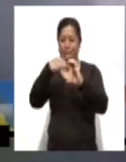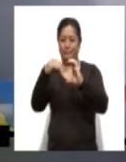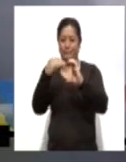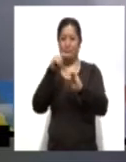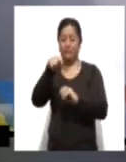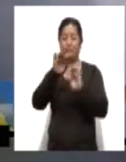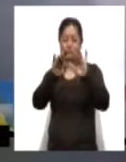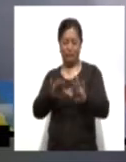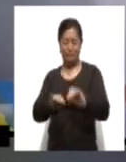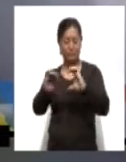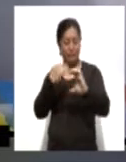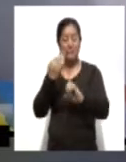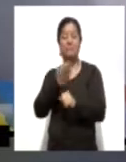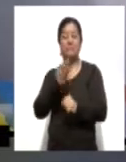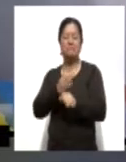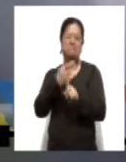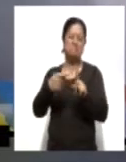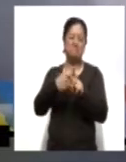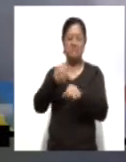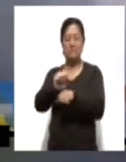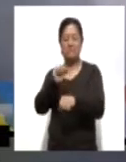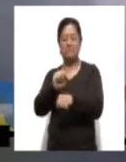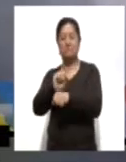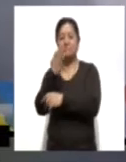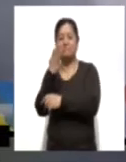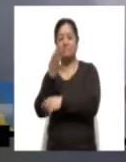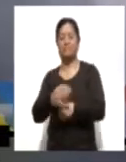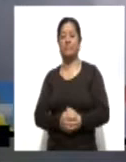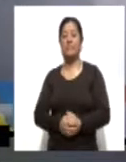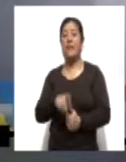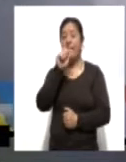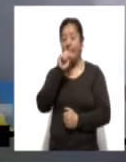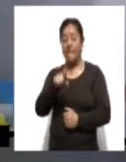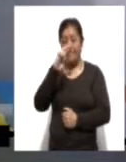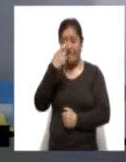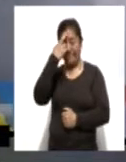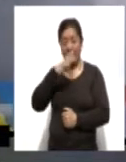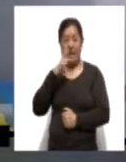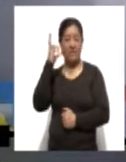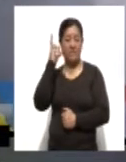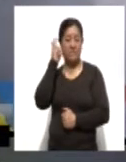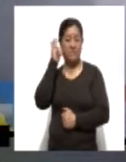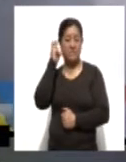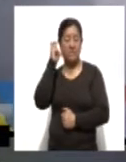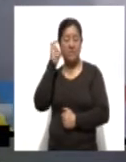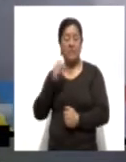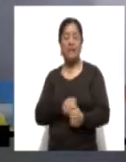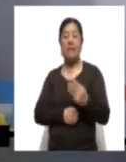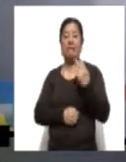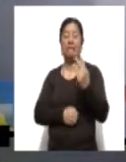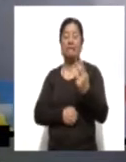esta media semana ya de febrero. Y también le recuerdo que nos estamos escuchando, lo estamos acompañando en su